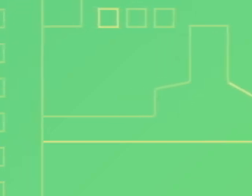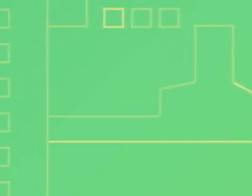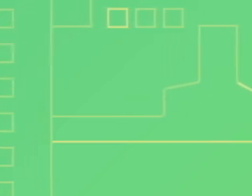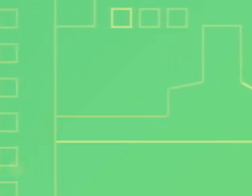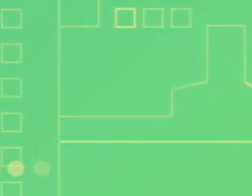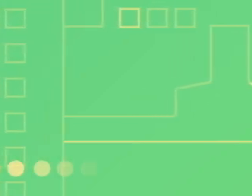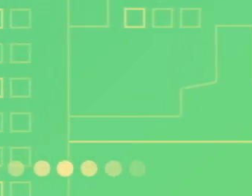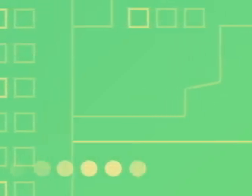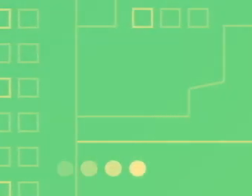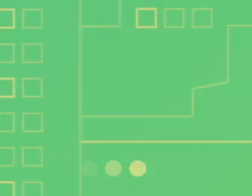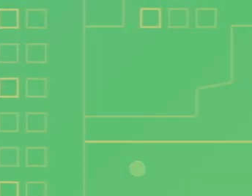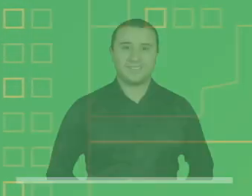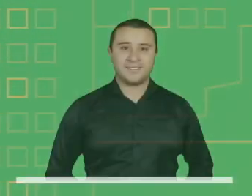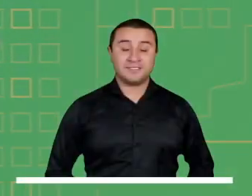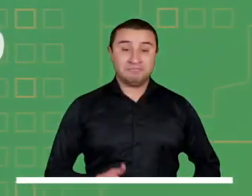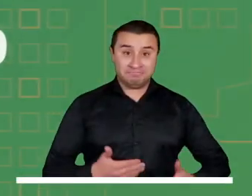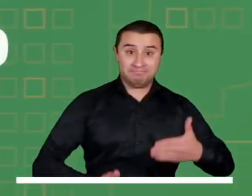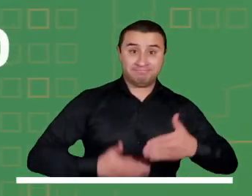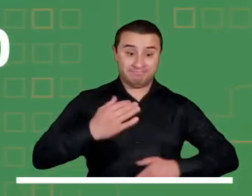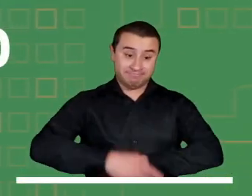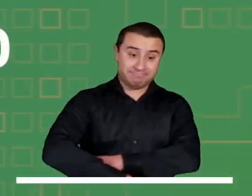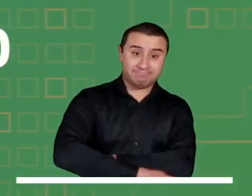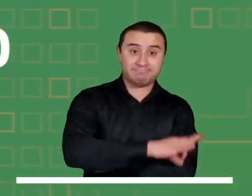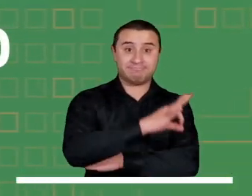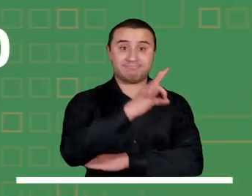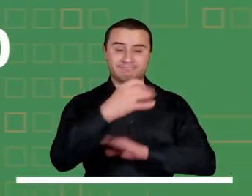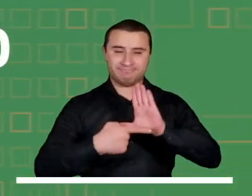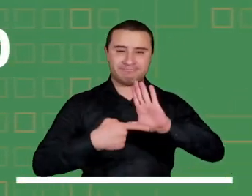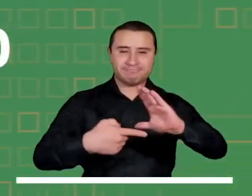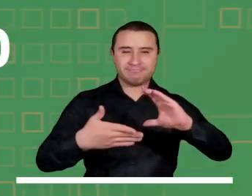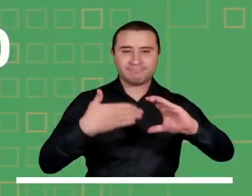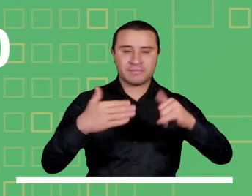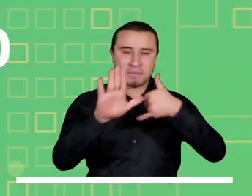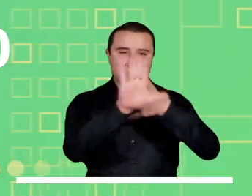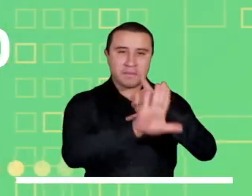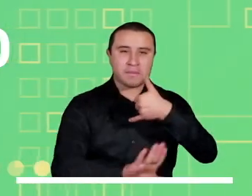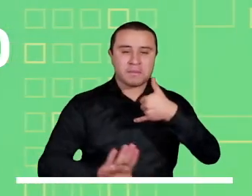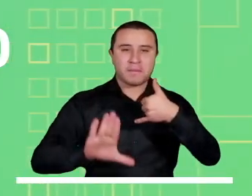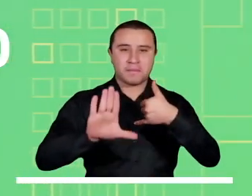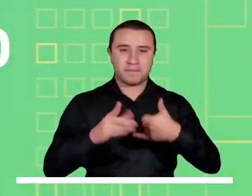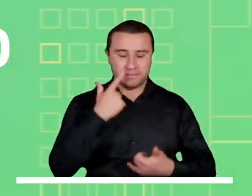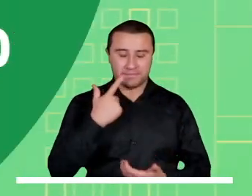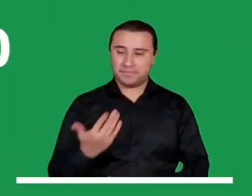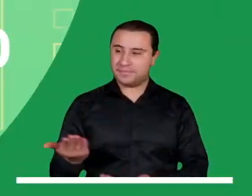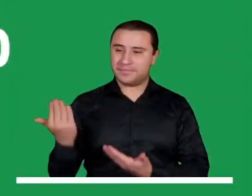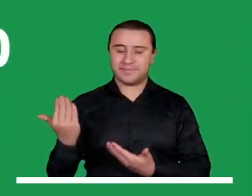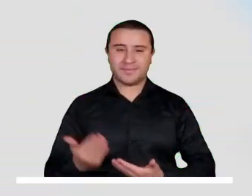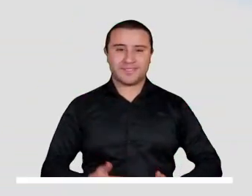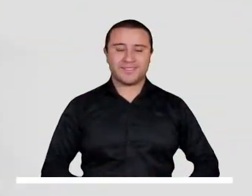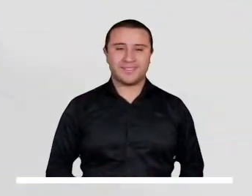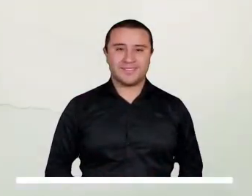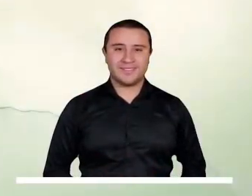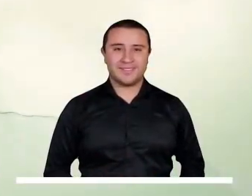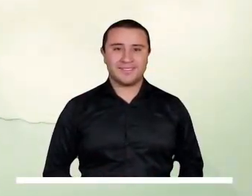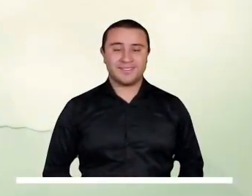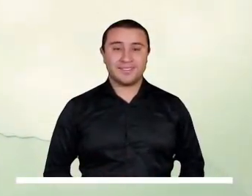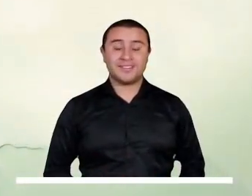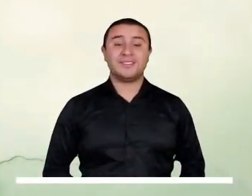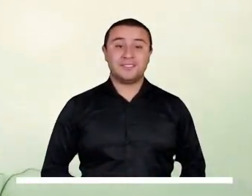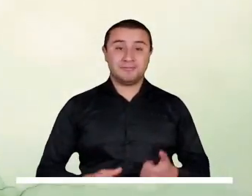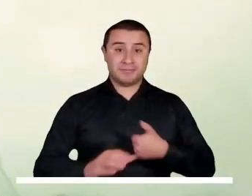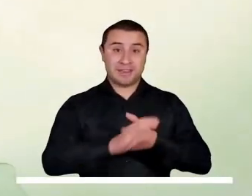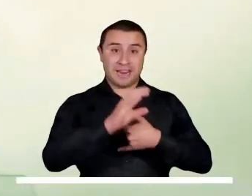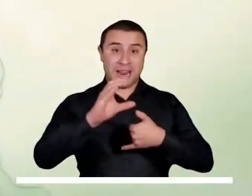Empezamos esta jornada con la información más reciente del pronóstico del tiempo en las diferentes regiones del país. Mañana con baja